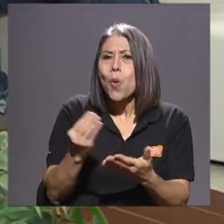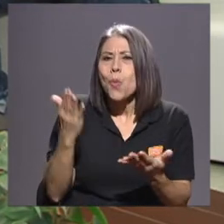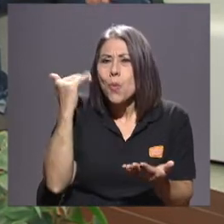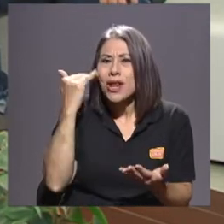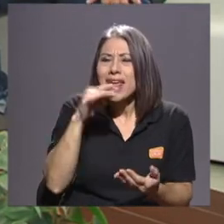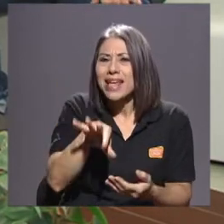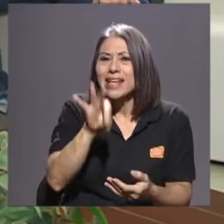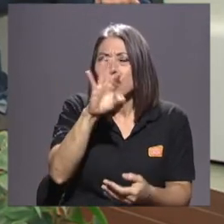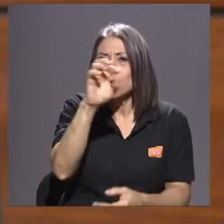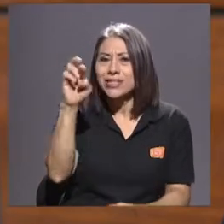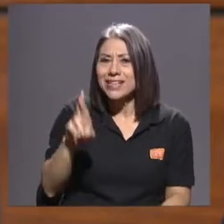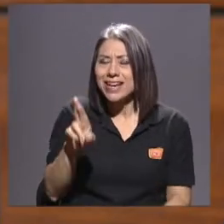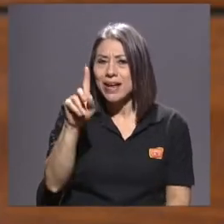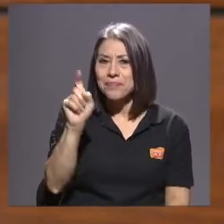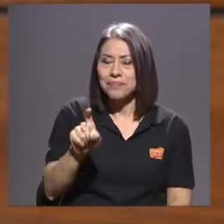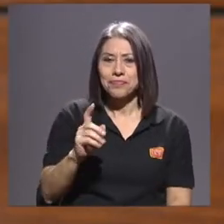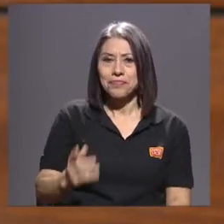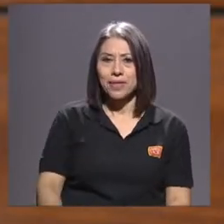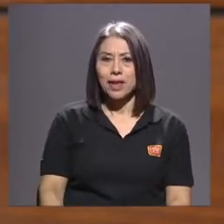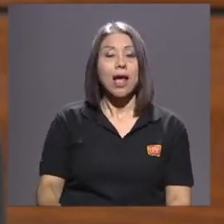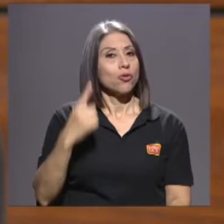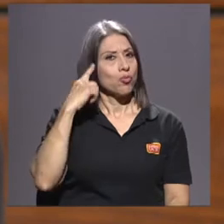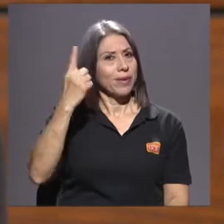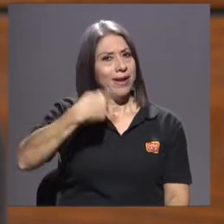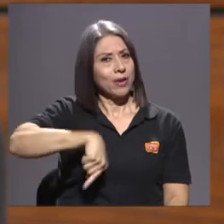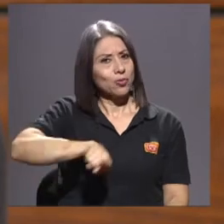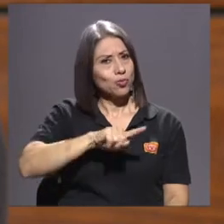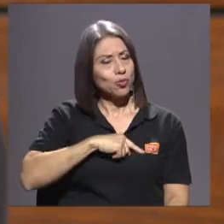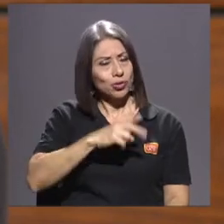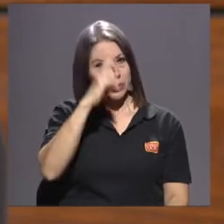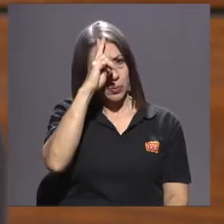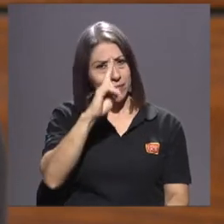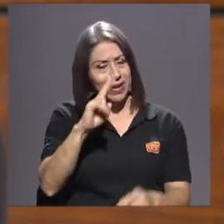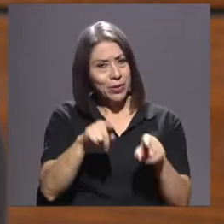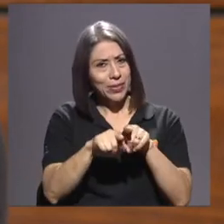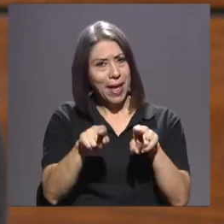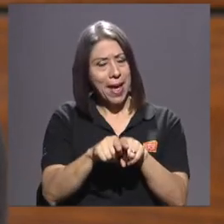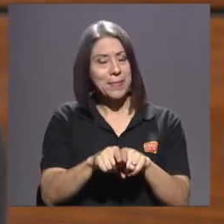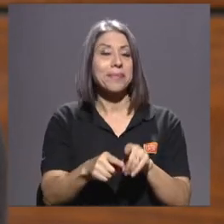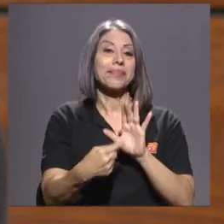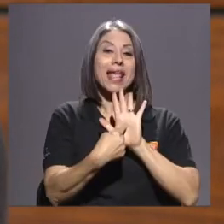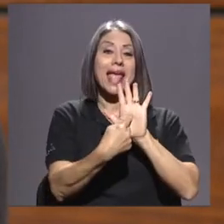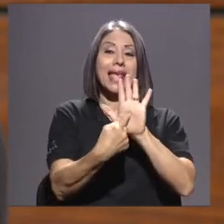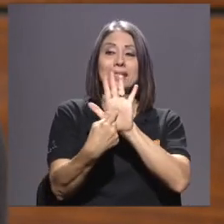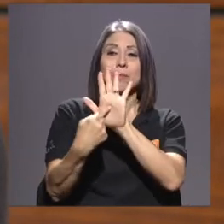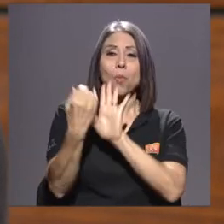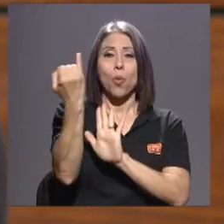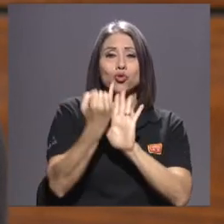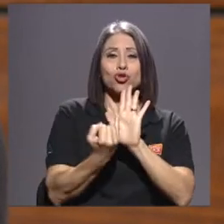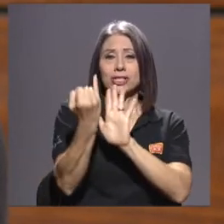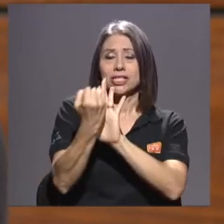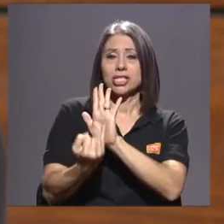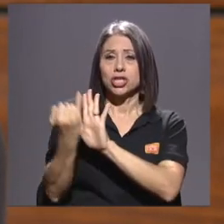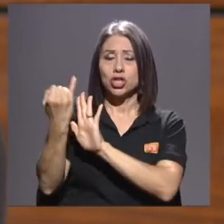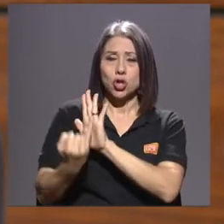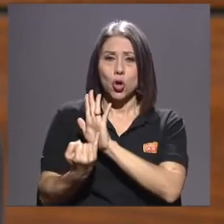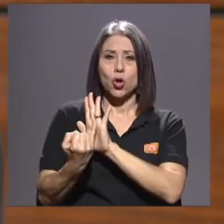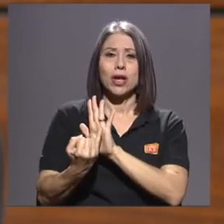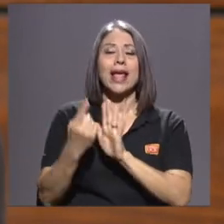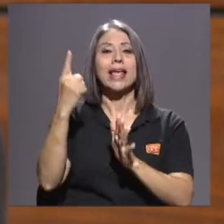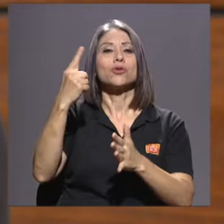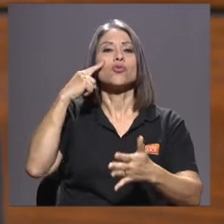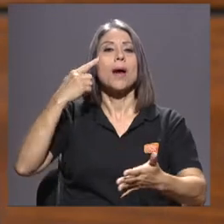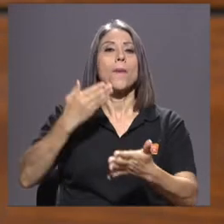esta elección de Costa Rica? No, pues es para nosotros también un privilegio. La exposición es una muestra que